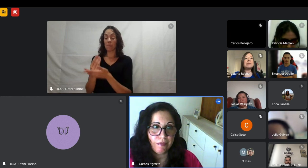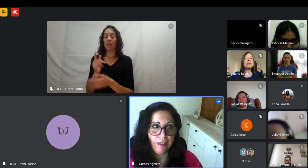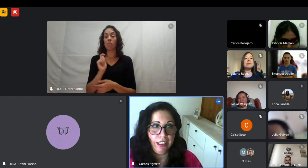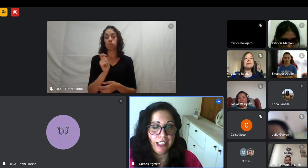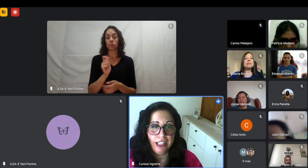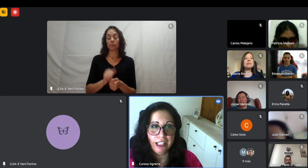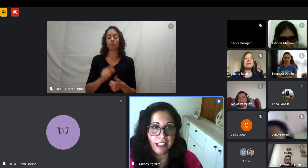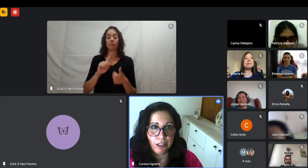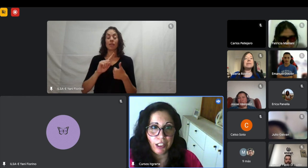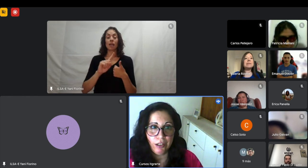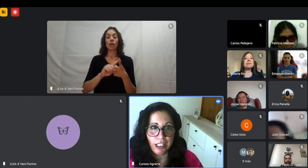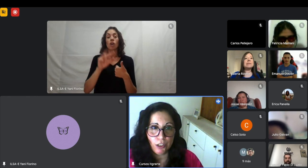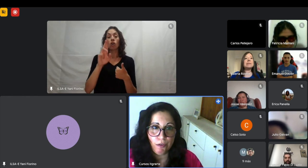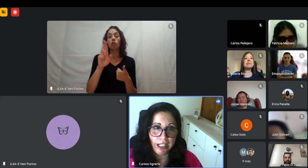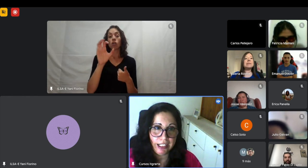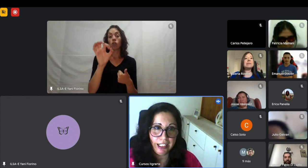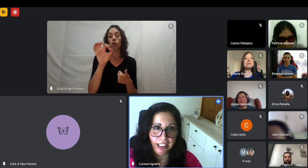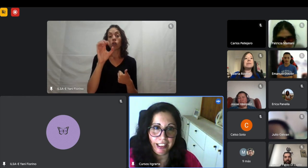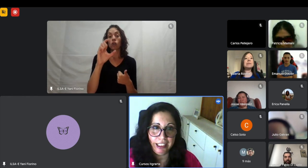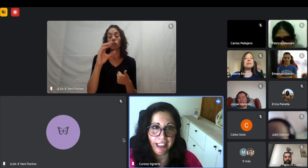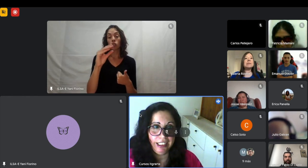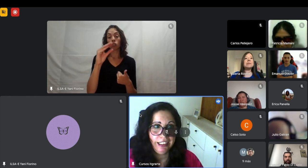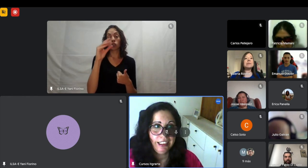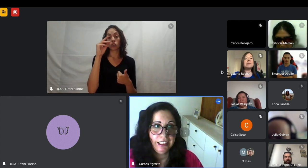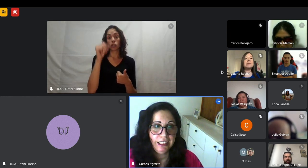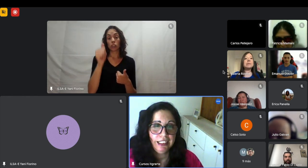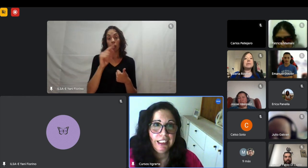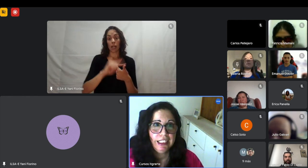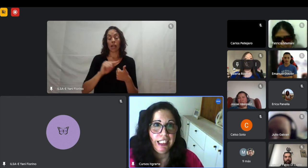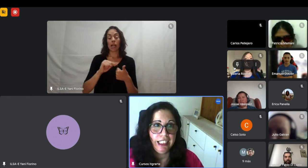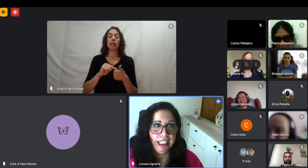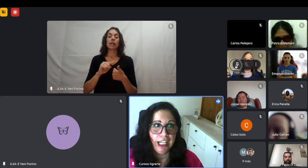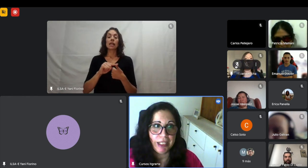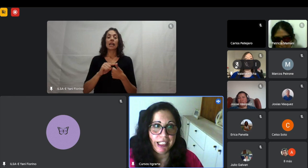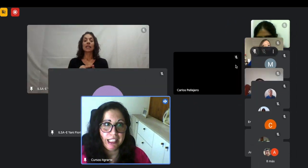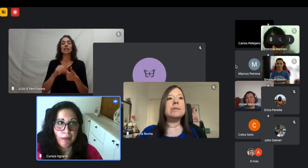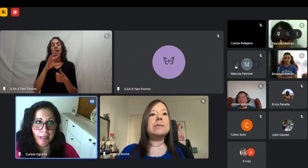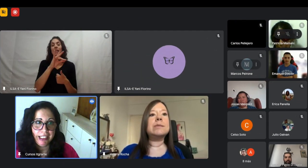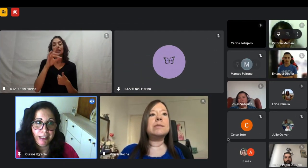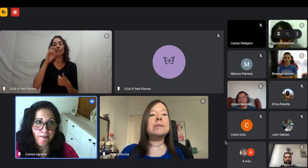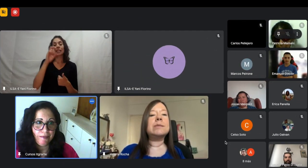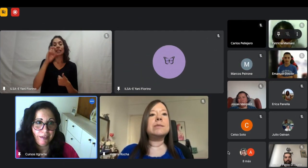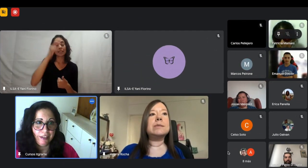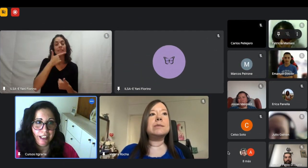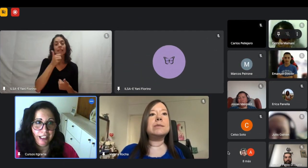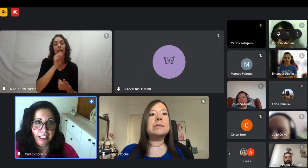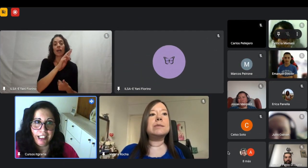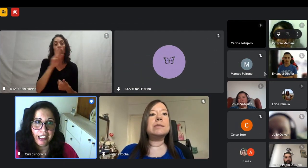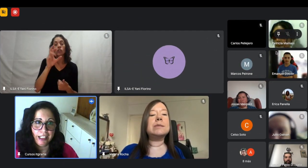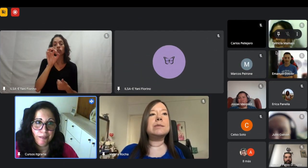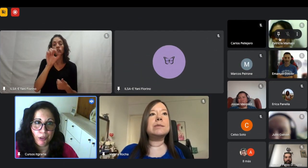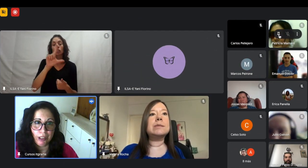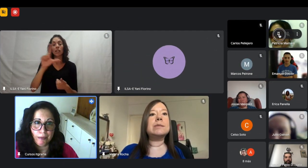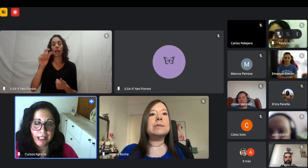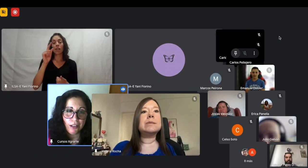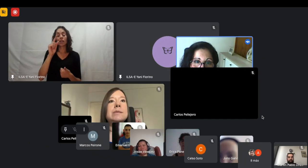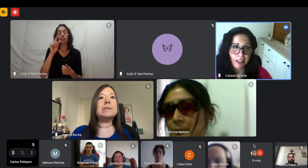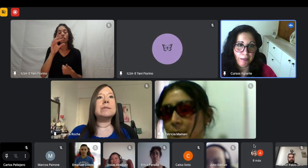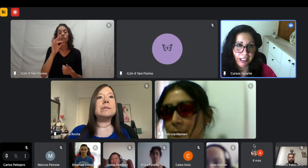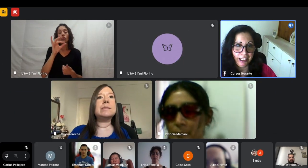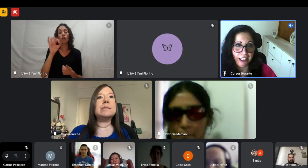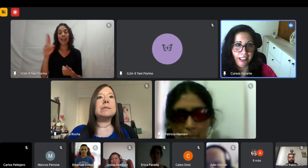rocha ella es desarrolladora de software de argentina a patricia mamani es técnica en